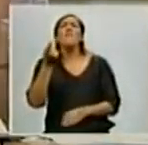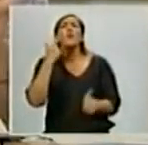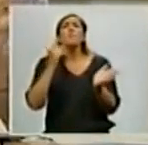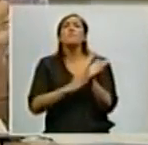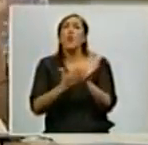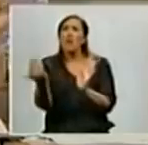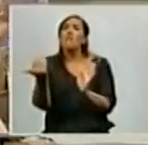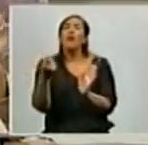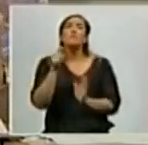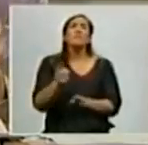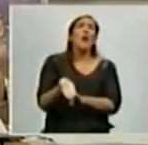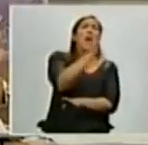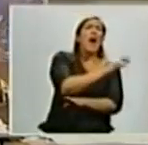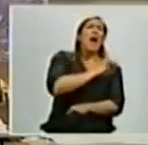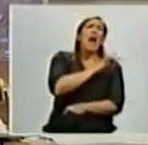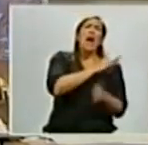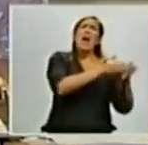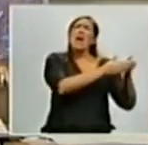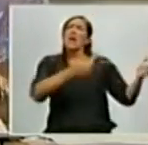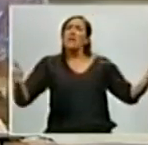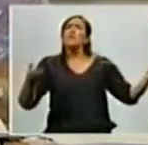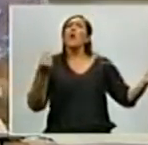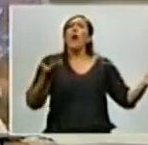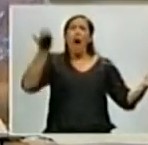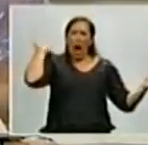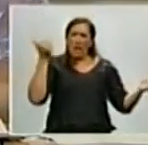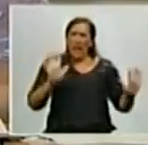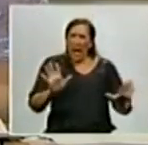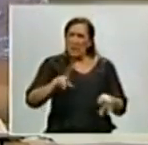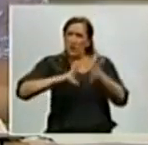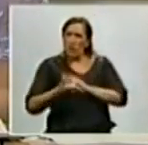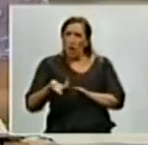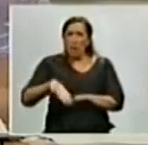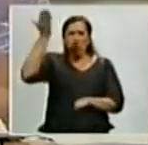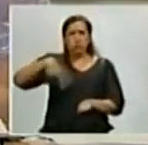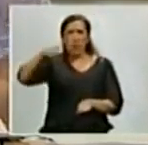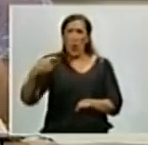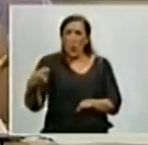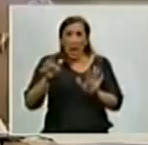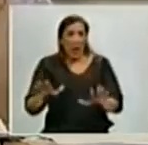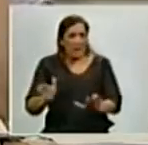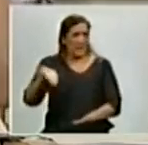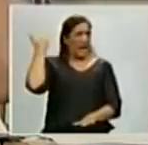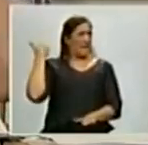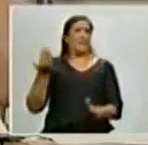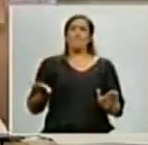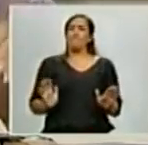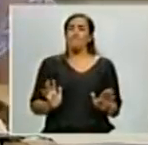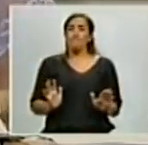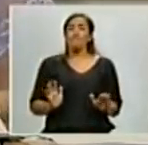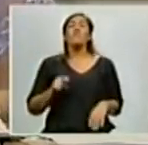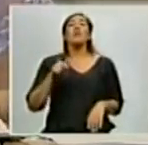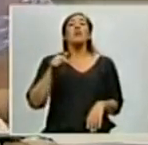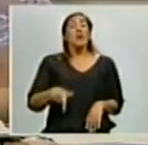historia reciente de las últimas décadas han vivido una situación como esta. Y además, desde que se